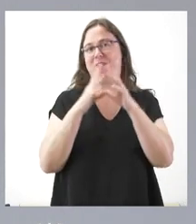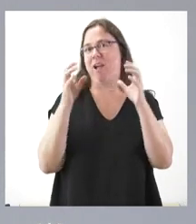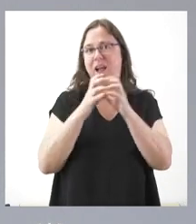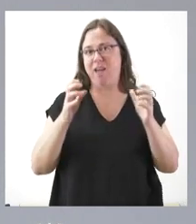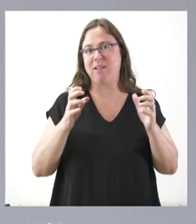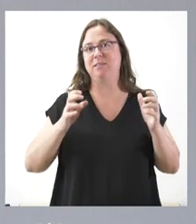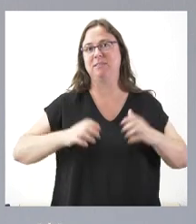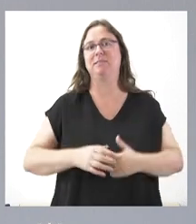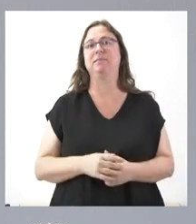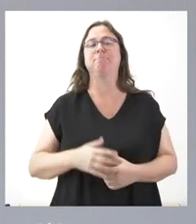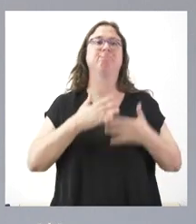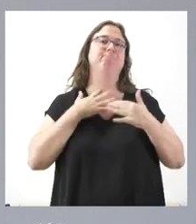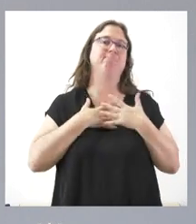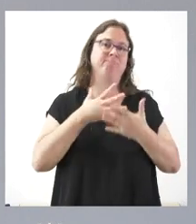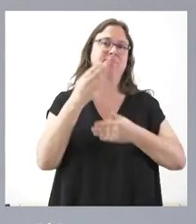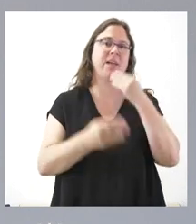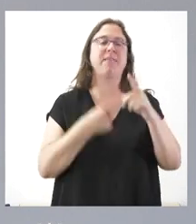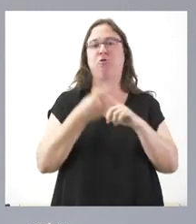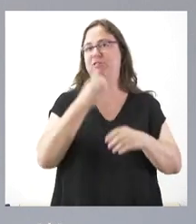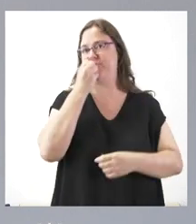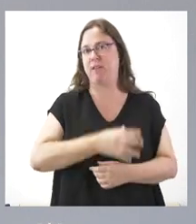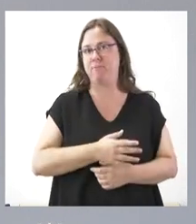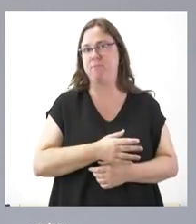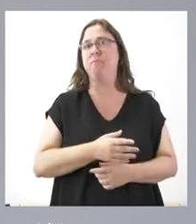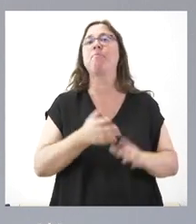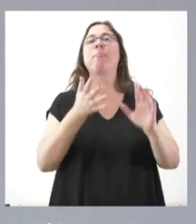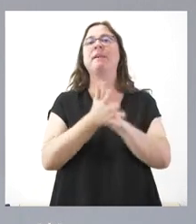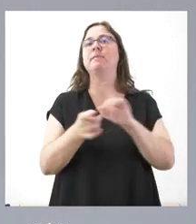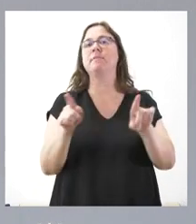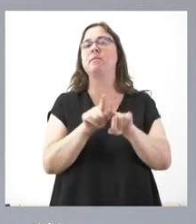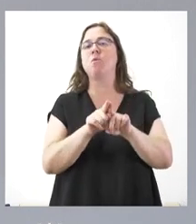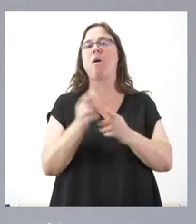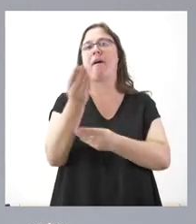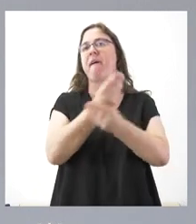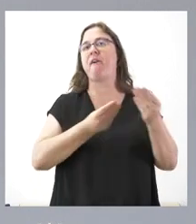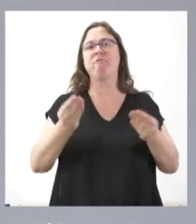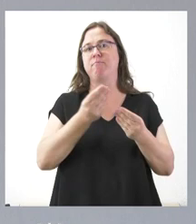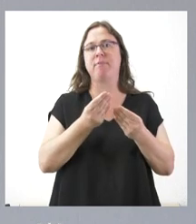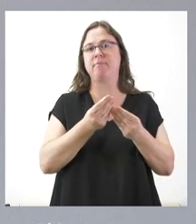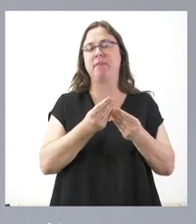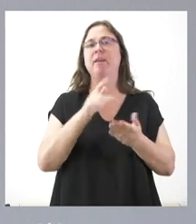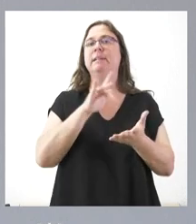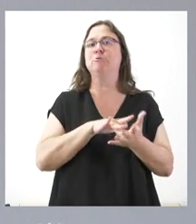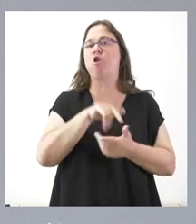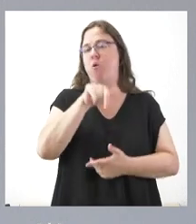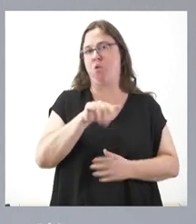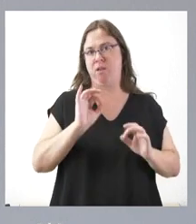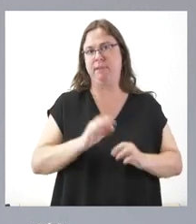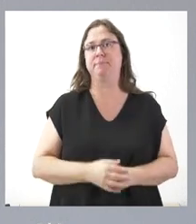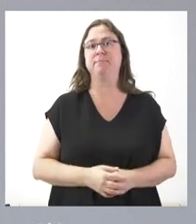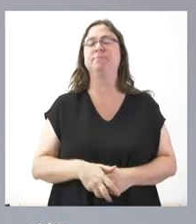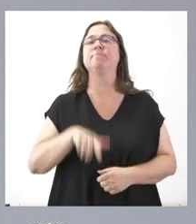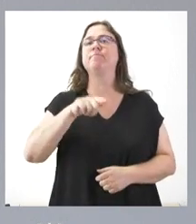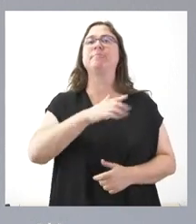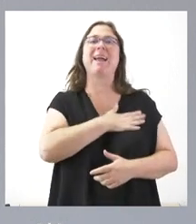y voluntad de hacer las cosas bien. por tanto, también ese clima se apreciaba en el día de hoy, pero es